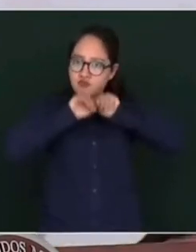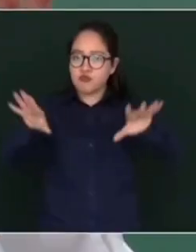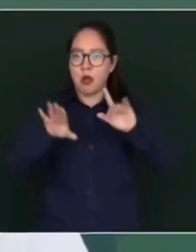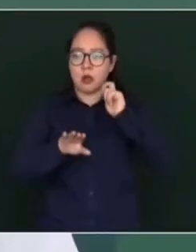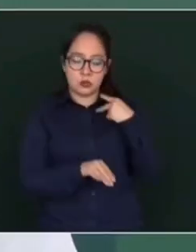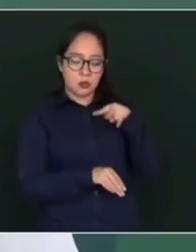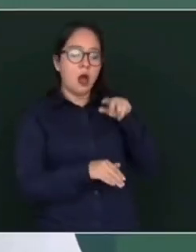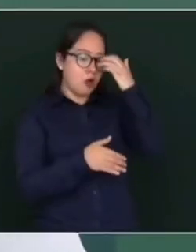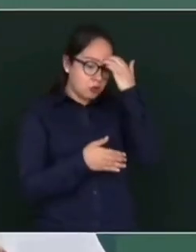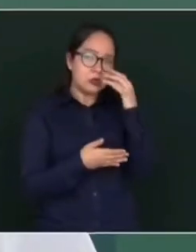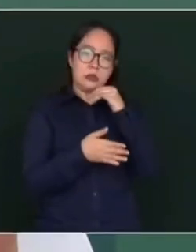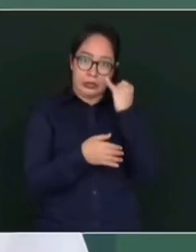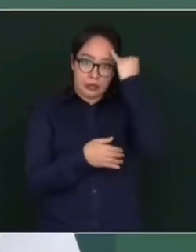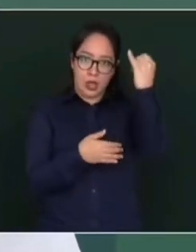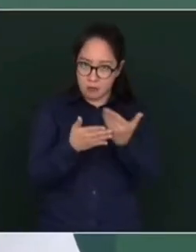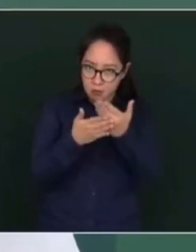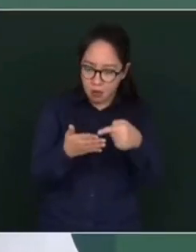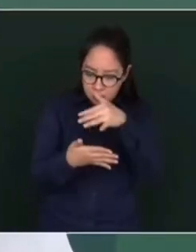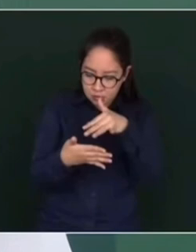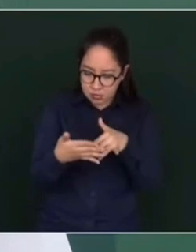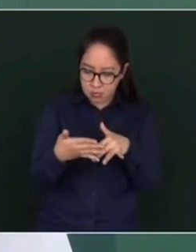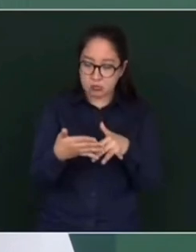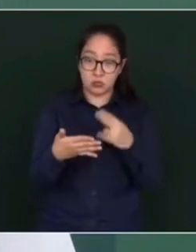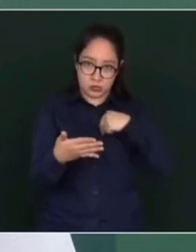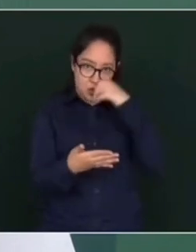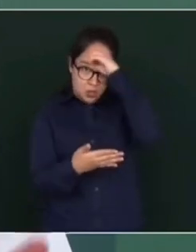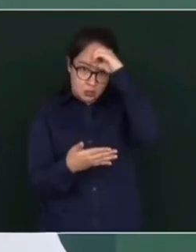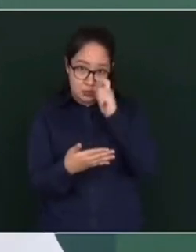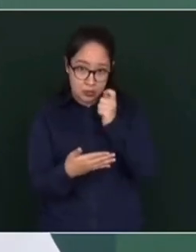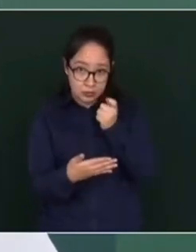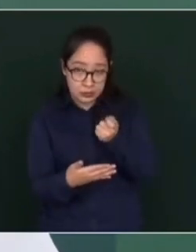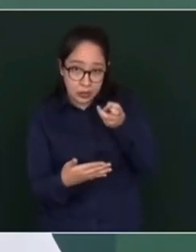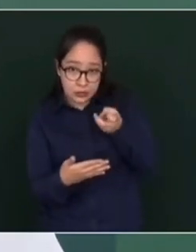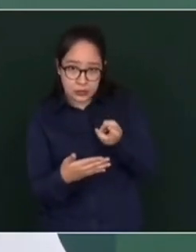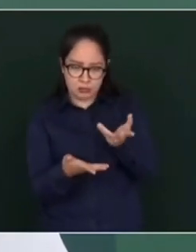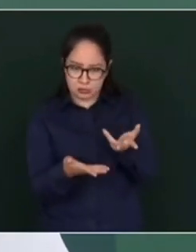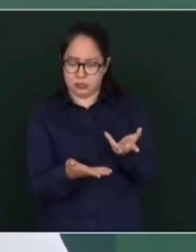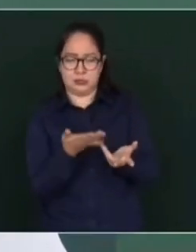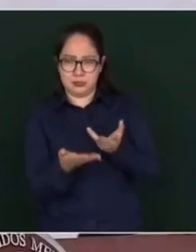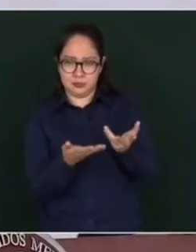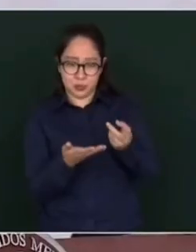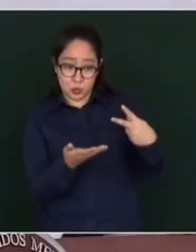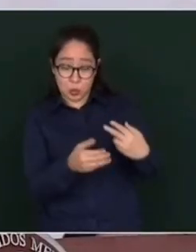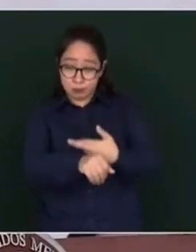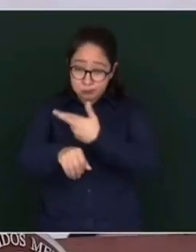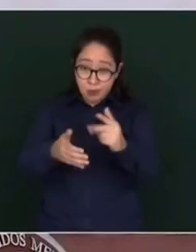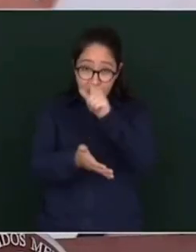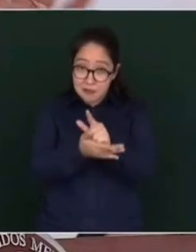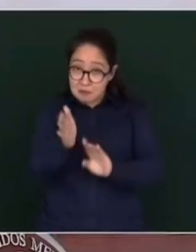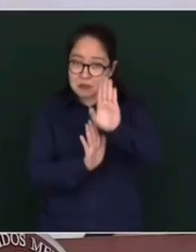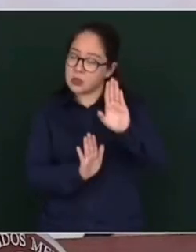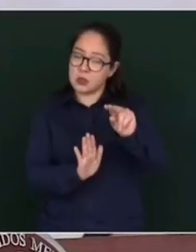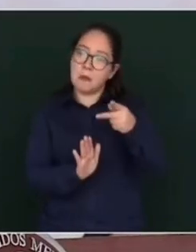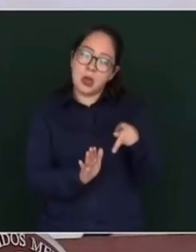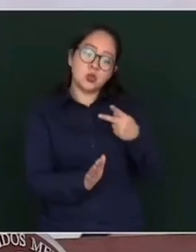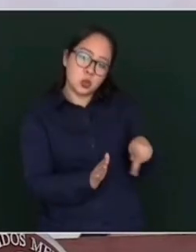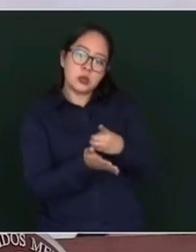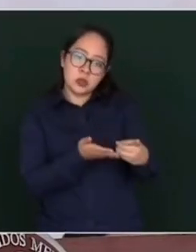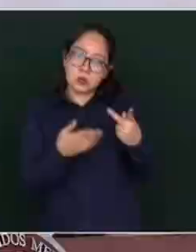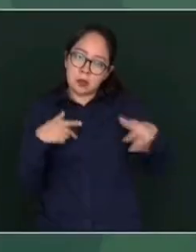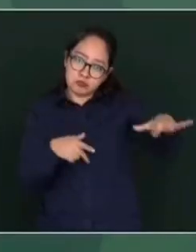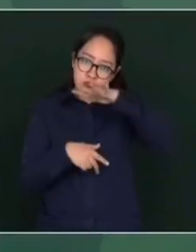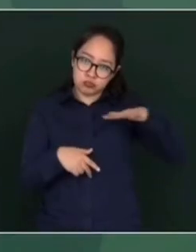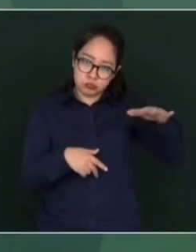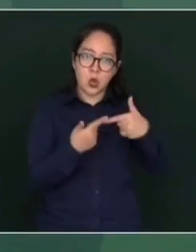la iniciativa y de lo aprobado. Desde nuestro punto de vista no hay manera de que legalmente pueda proceder la impugnación, pero pues están en su derecho los